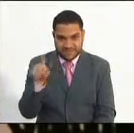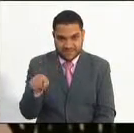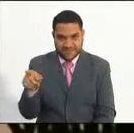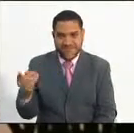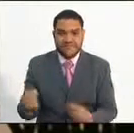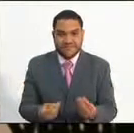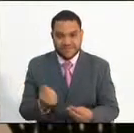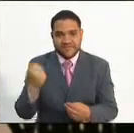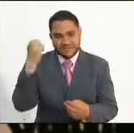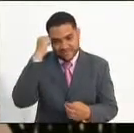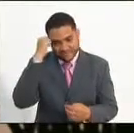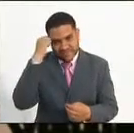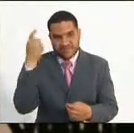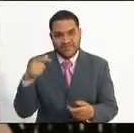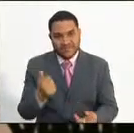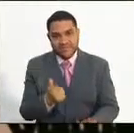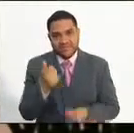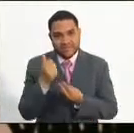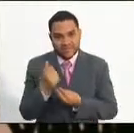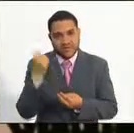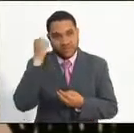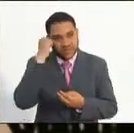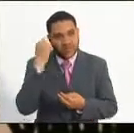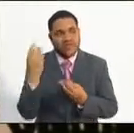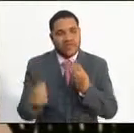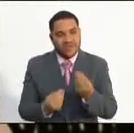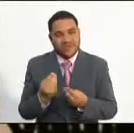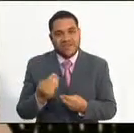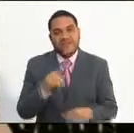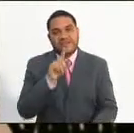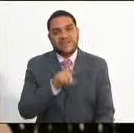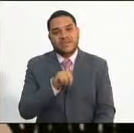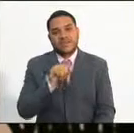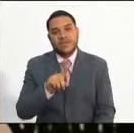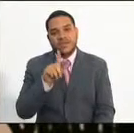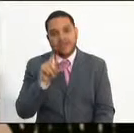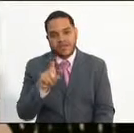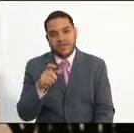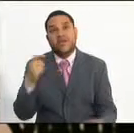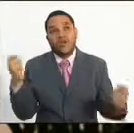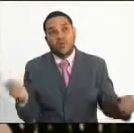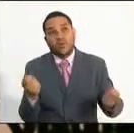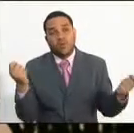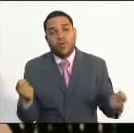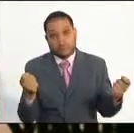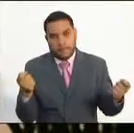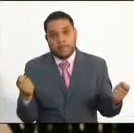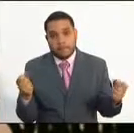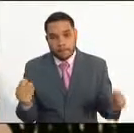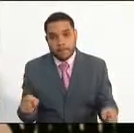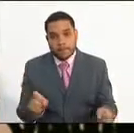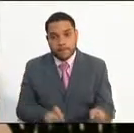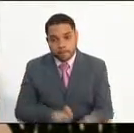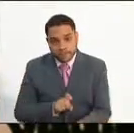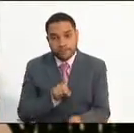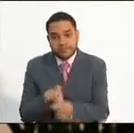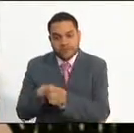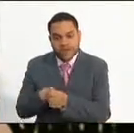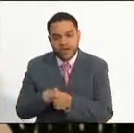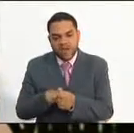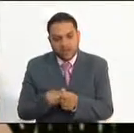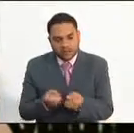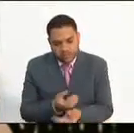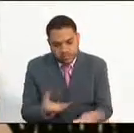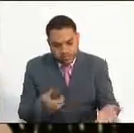docentes y directivos docentes, corresponden 116 convocatorias que ofertan 24